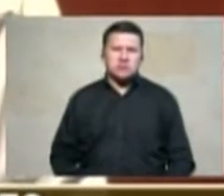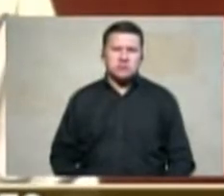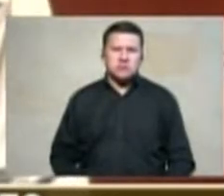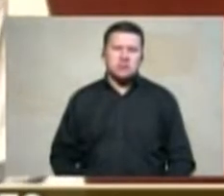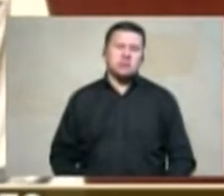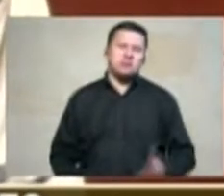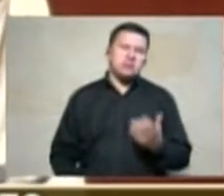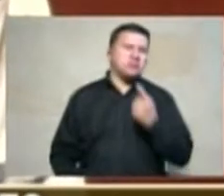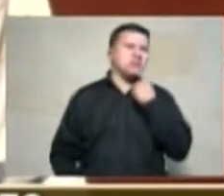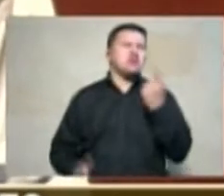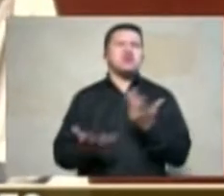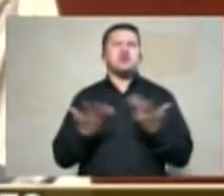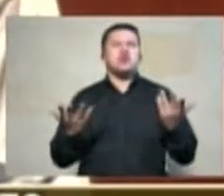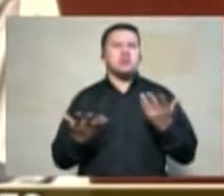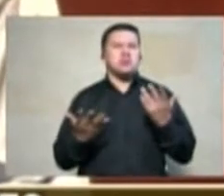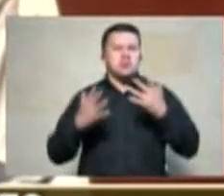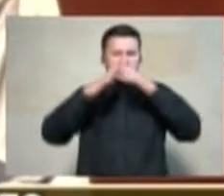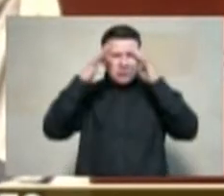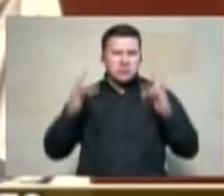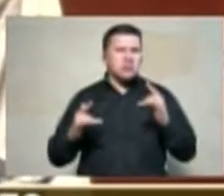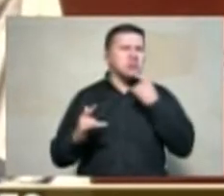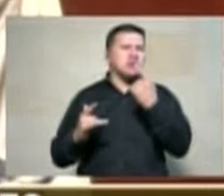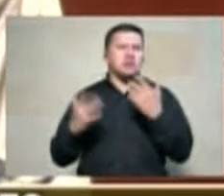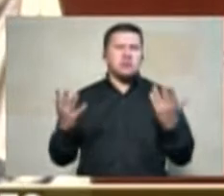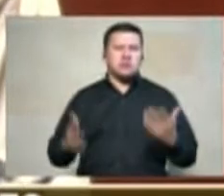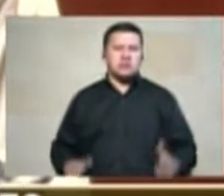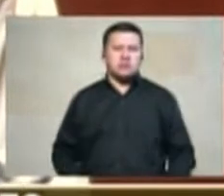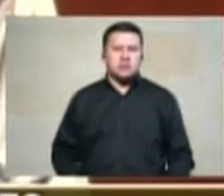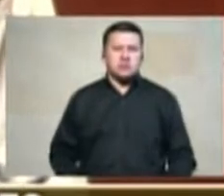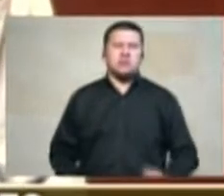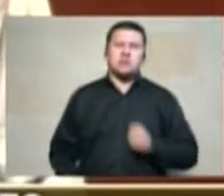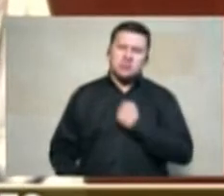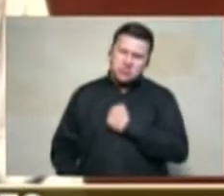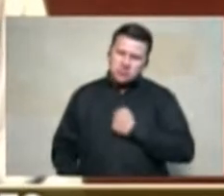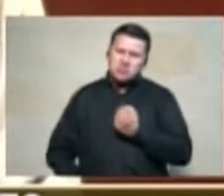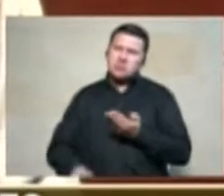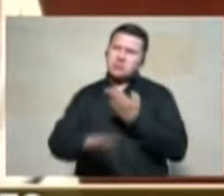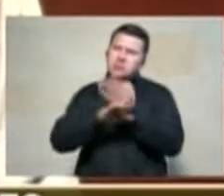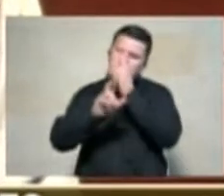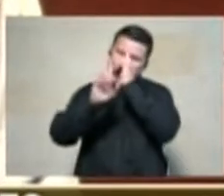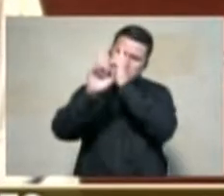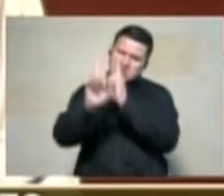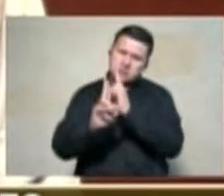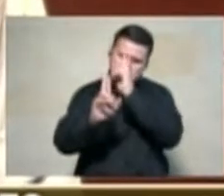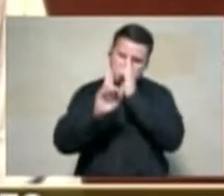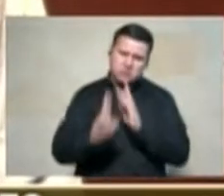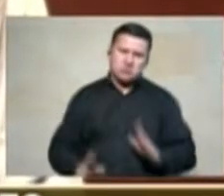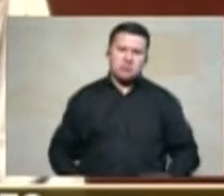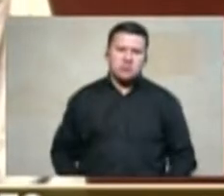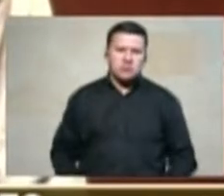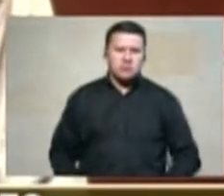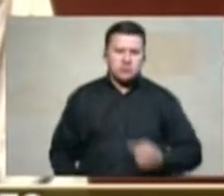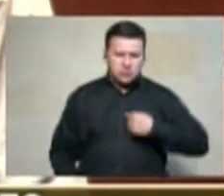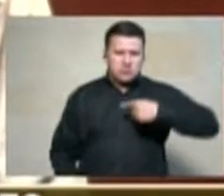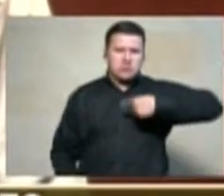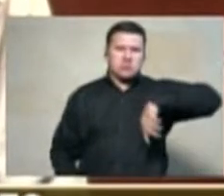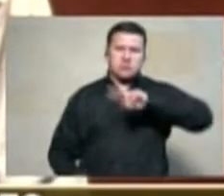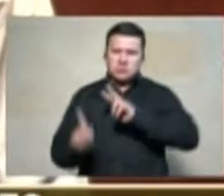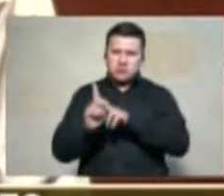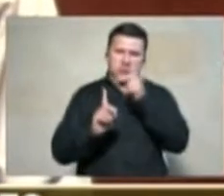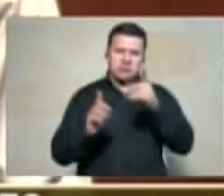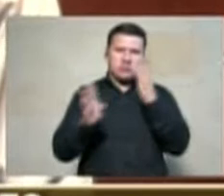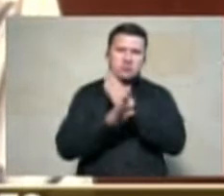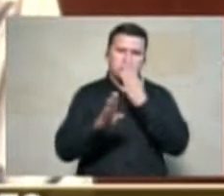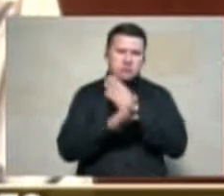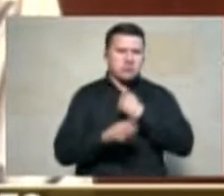quiero que nos digan dónde tenemos los campamentos por favor exigimos respeto porque nosotros somos víctimas del